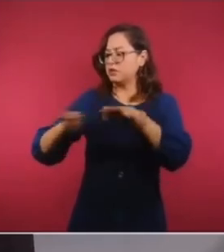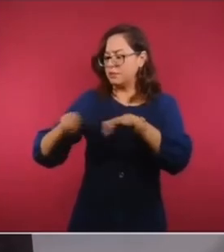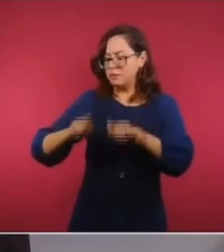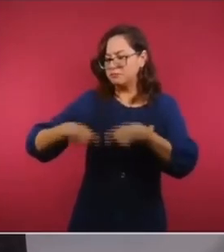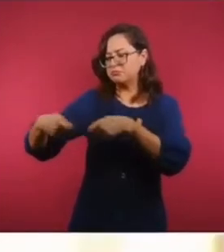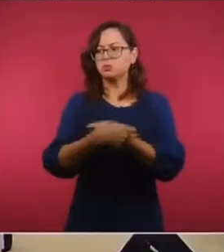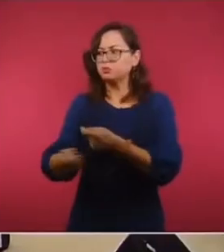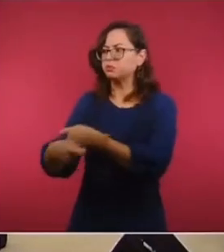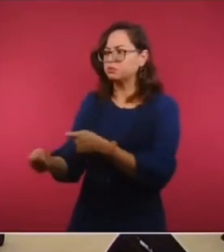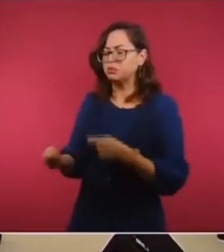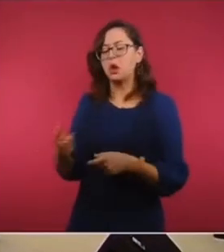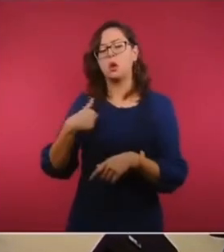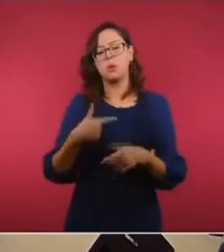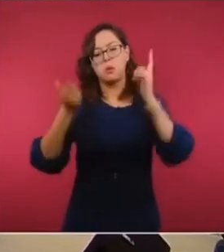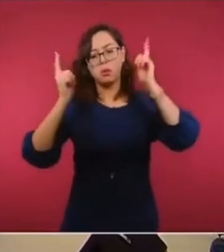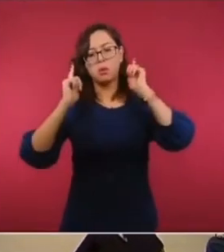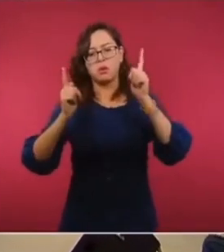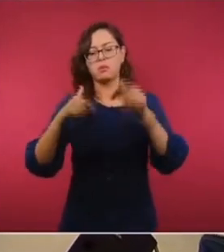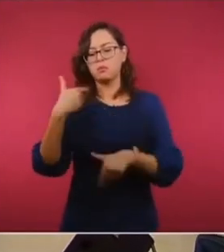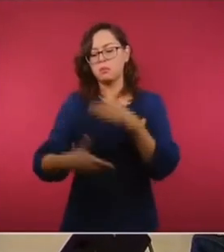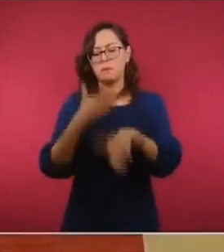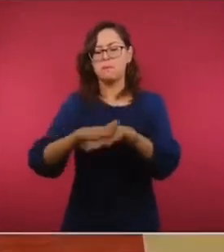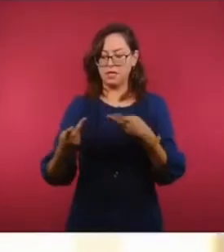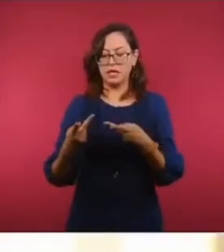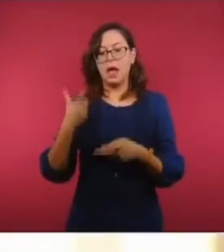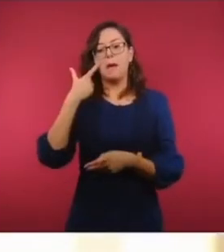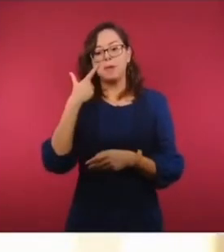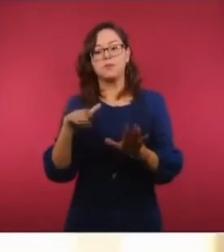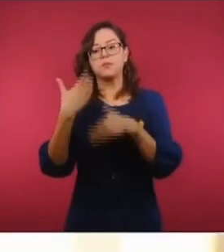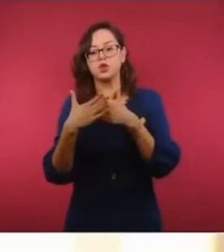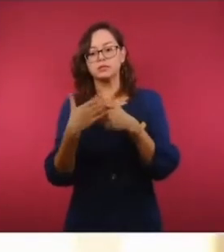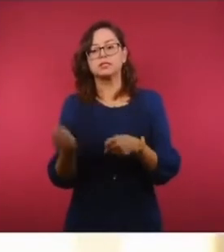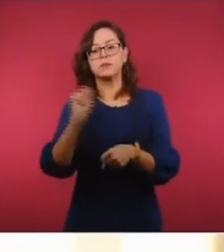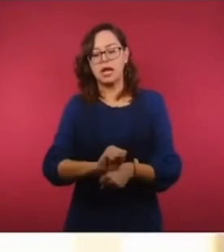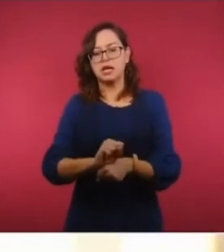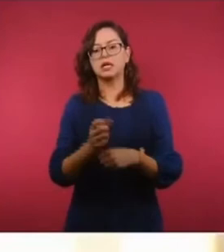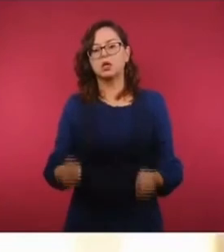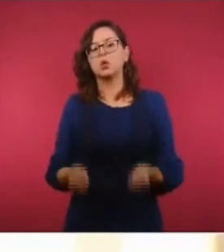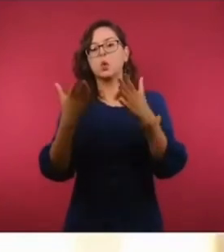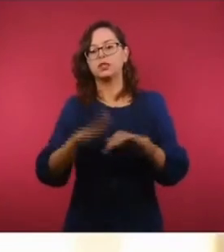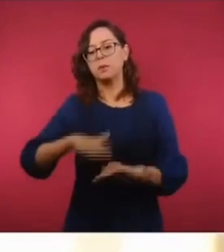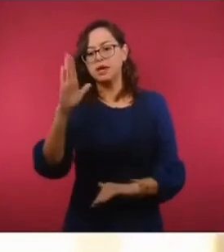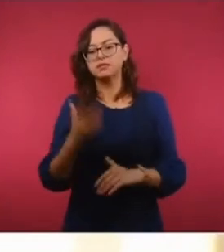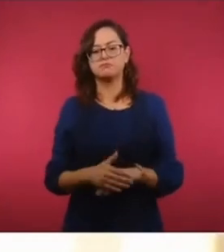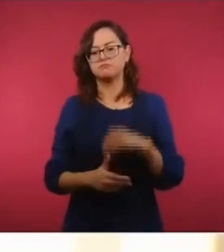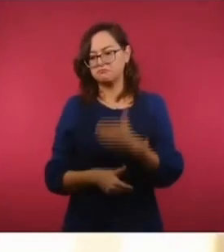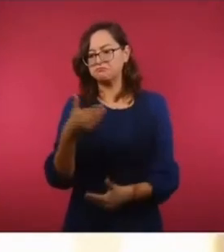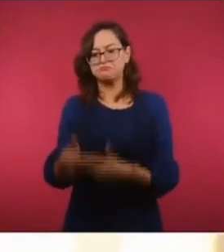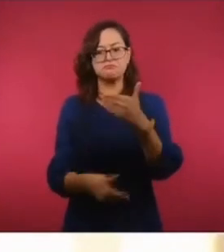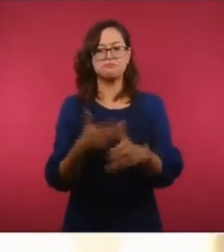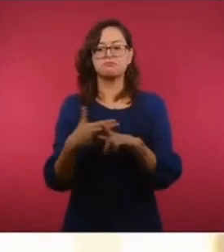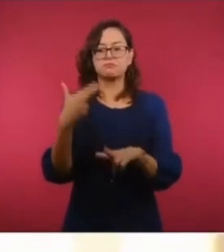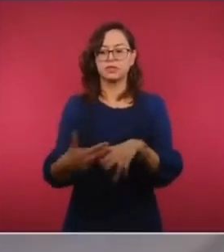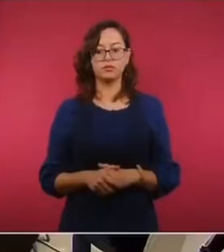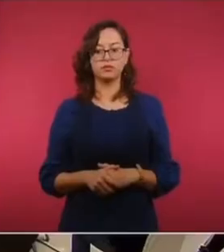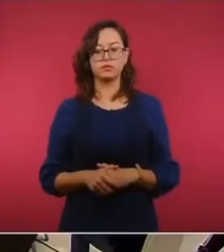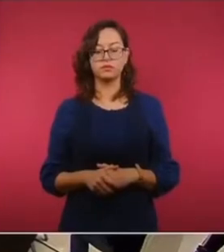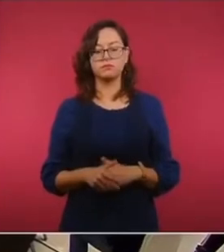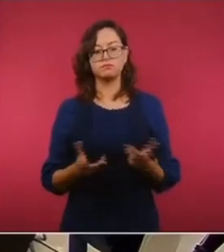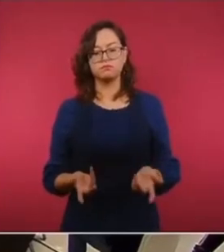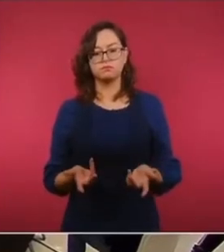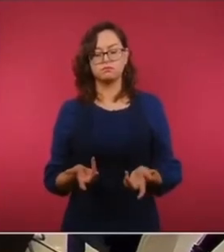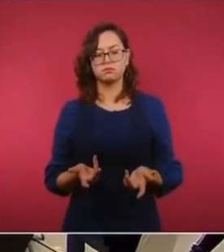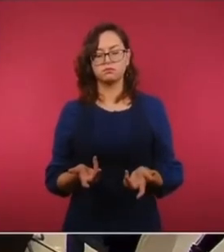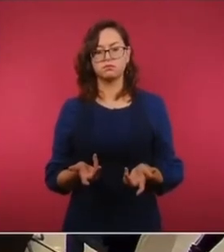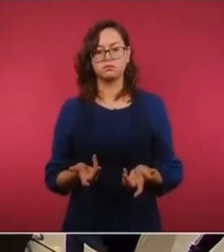en estos días. Porque vamos a estar informando cada semana, la semana próxima, cuánto aumentó. Y así hasta el día 15. Tanto